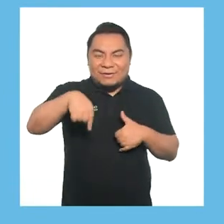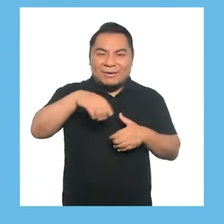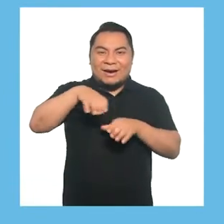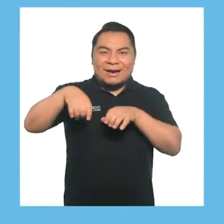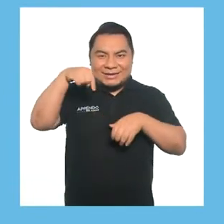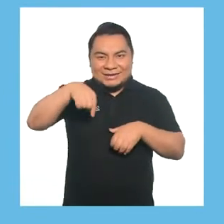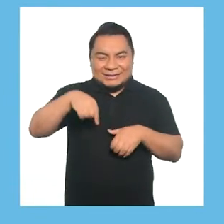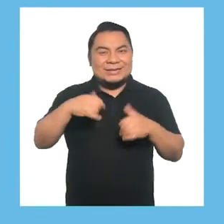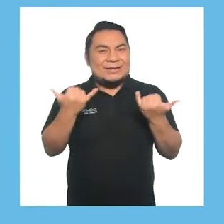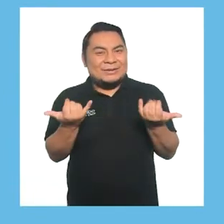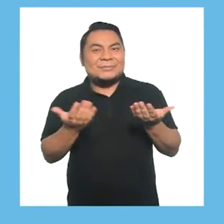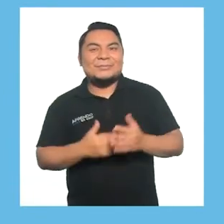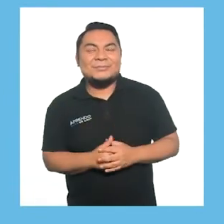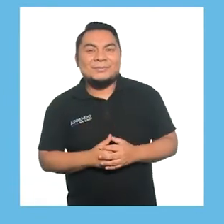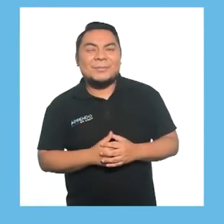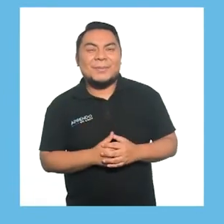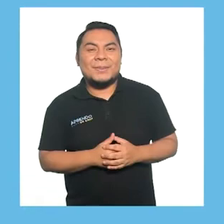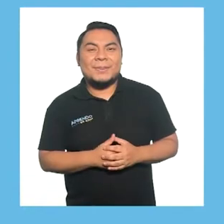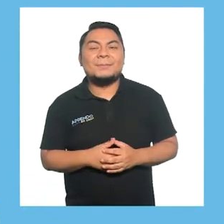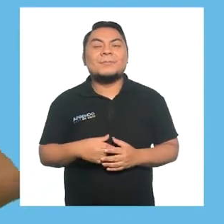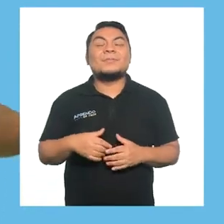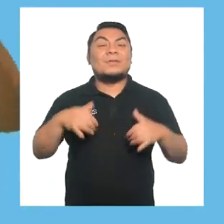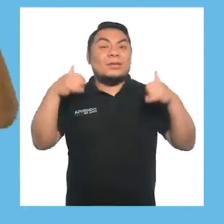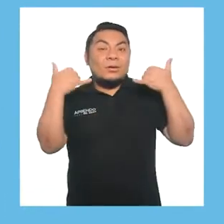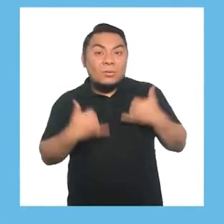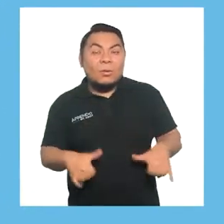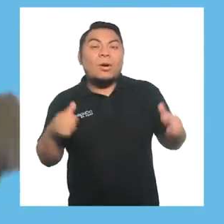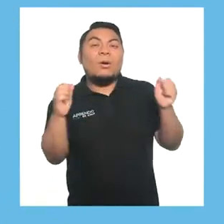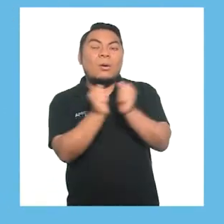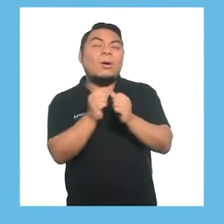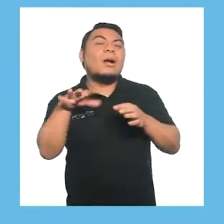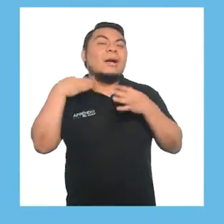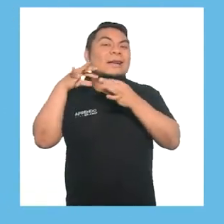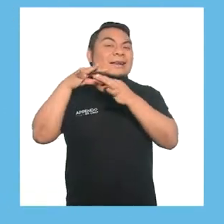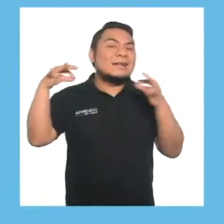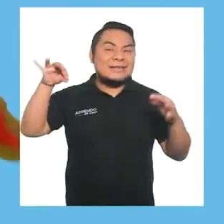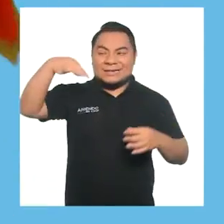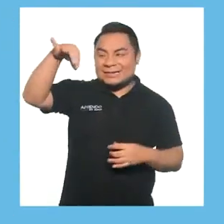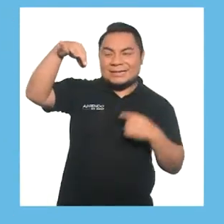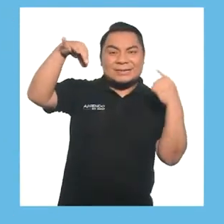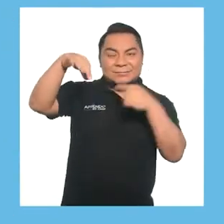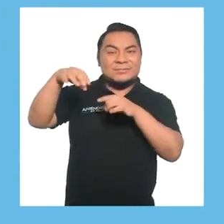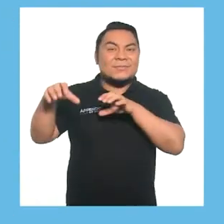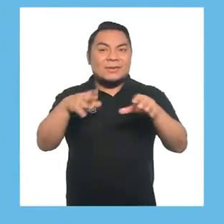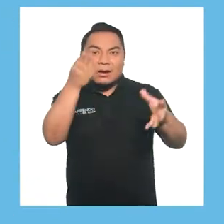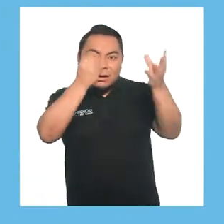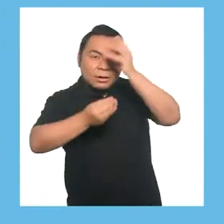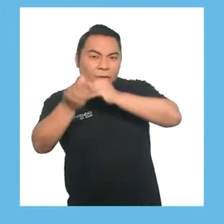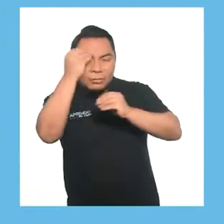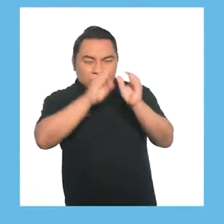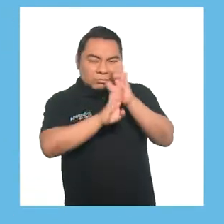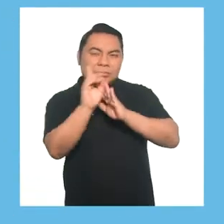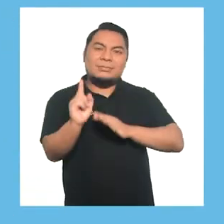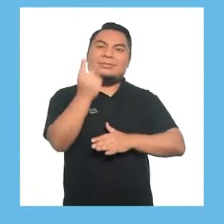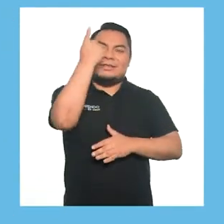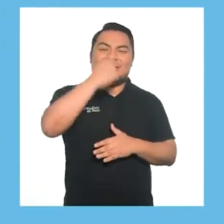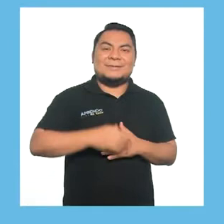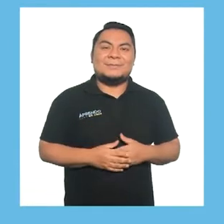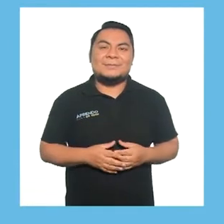desarrollado en este episodio. Juego con pañuelos para desarrollar mis habilidades